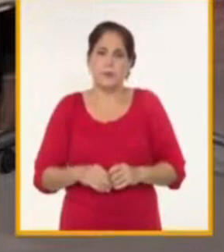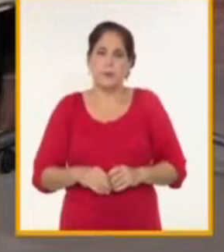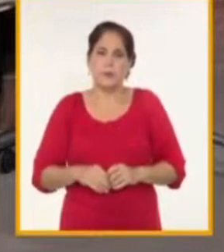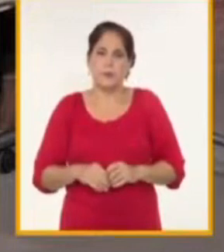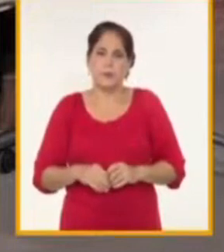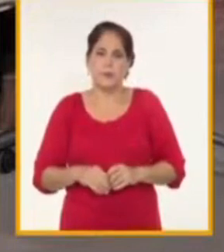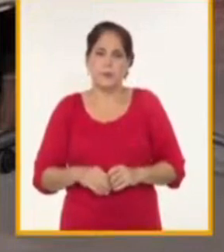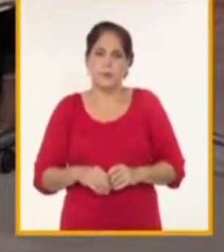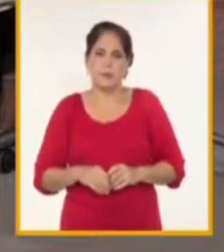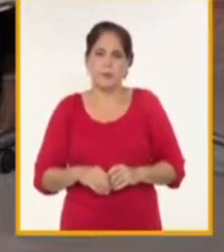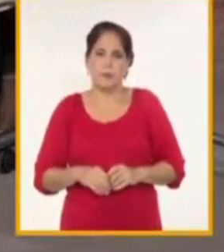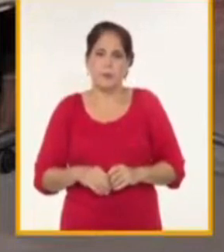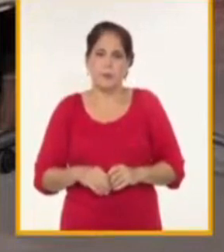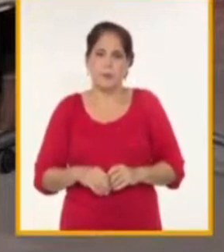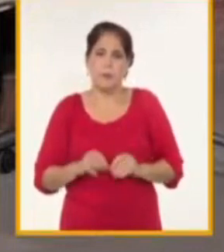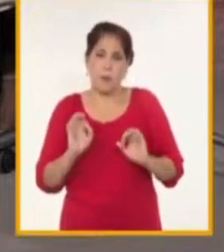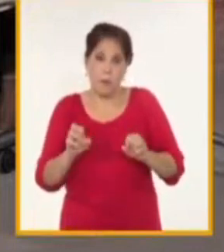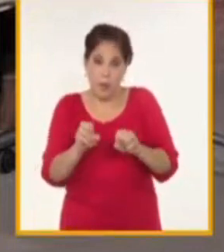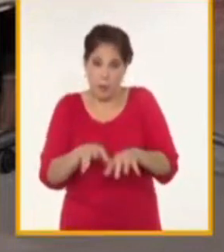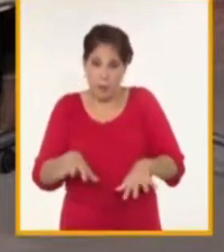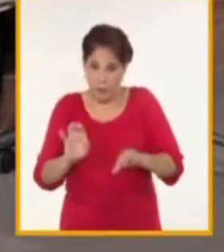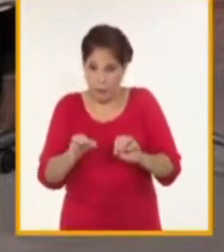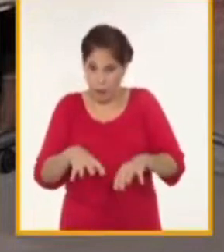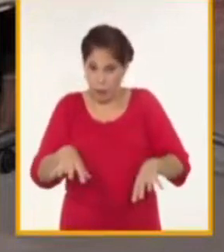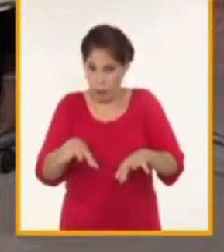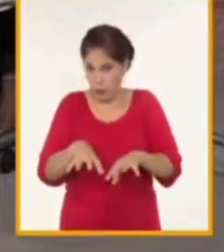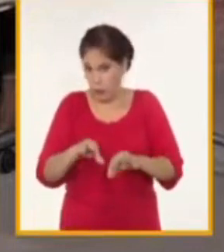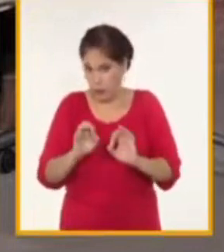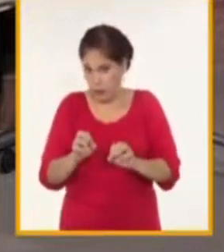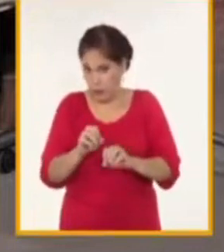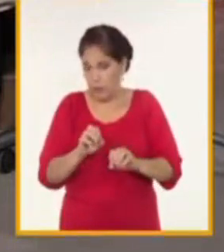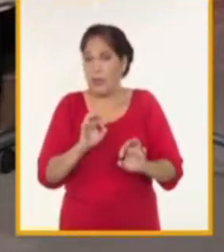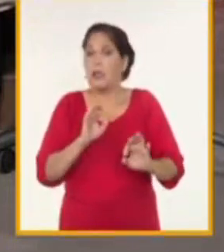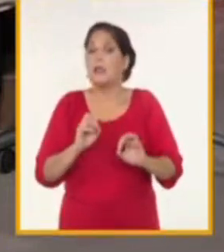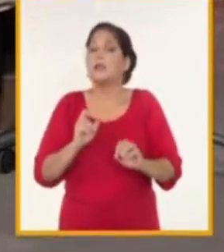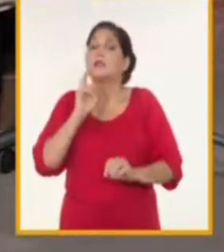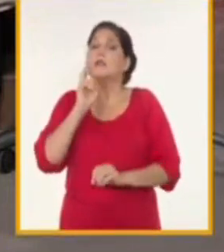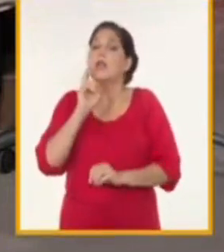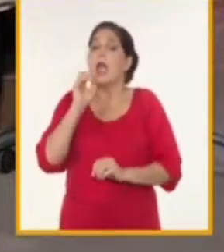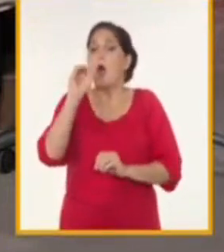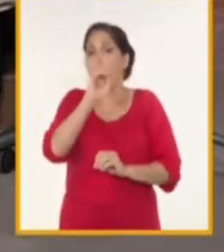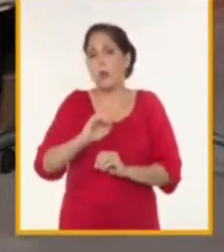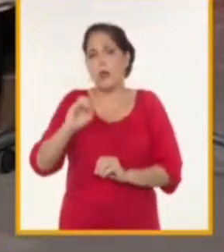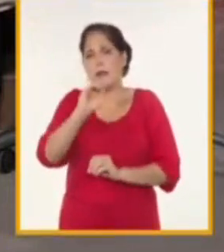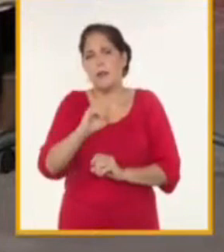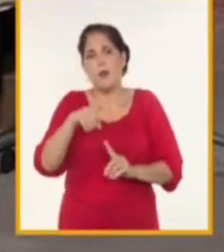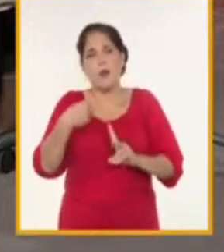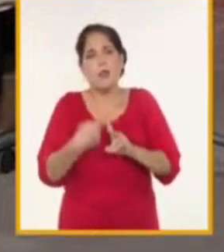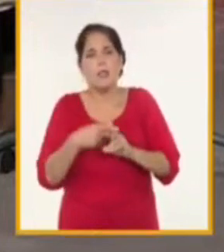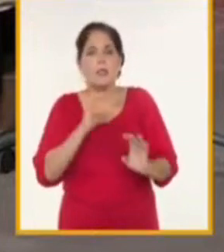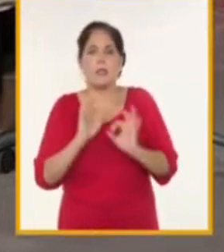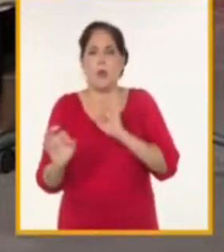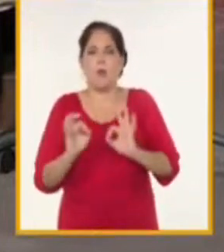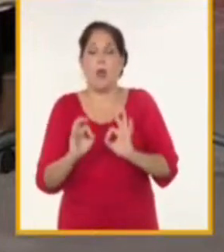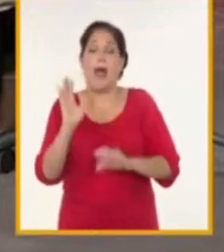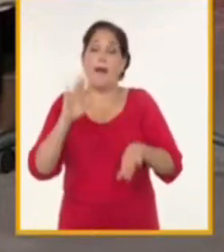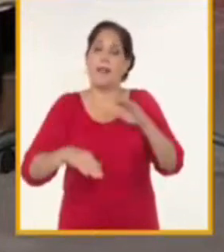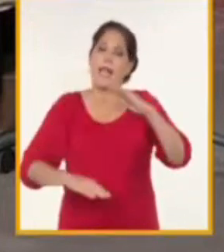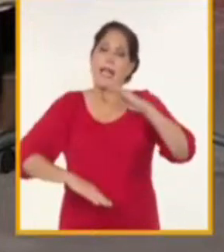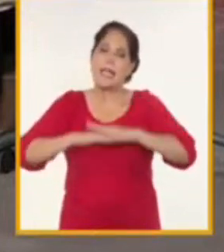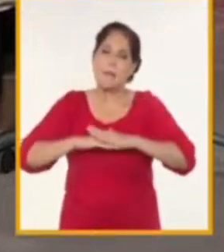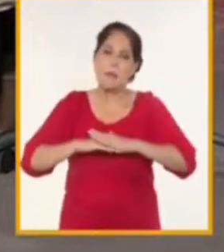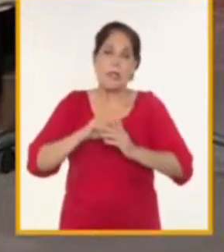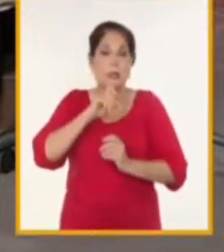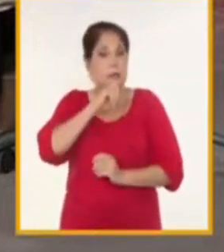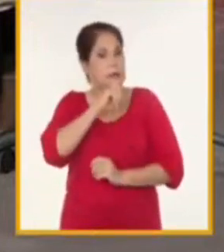bajo el entorno de las mismas condiciones que hablábamos de orden y seguridad y de limitaciones que también los